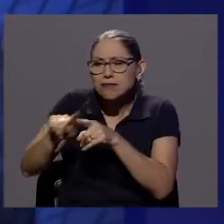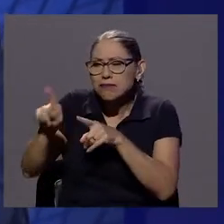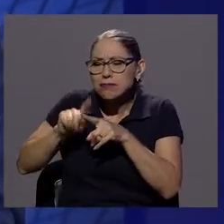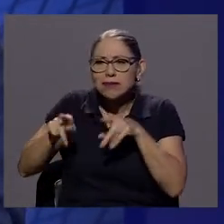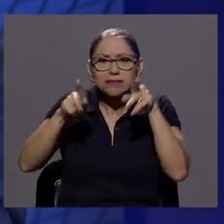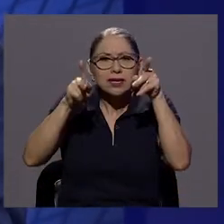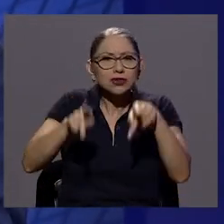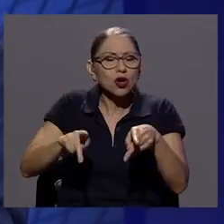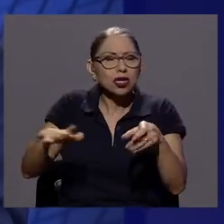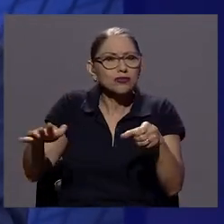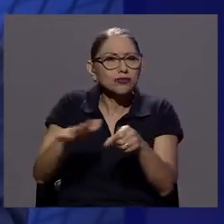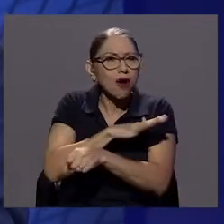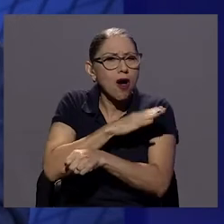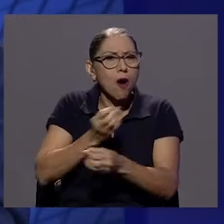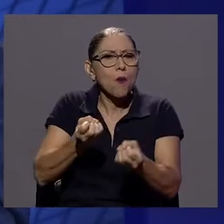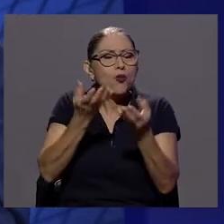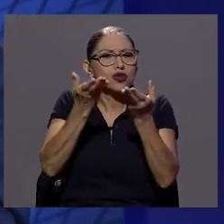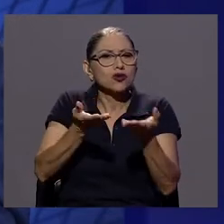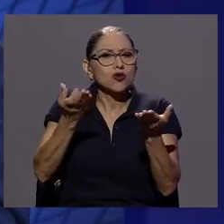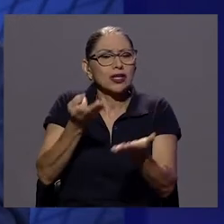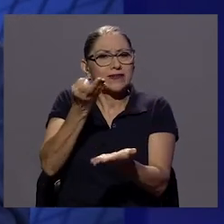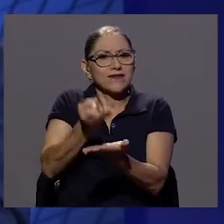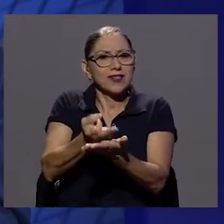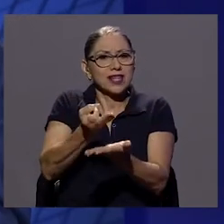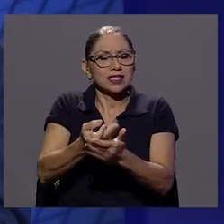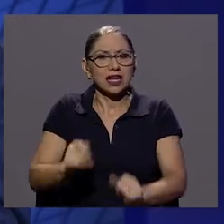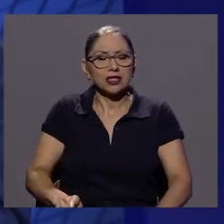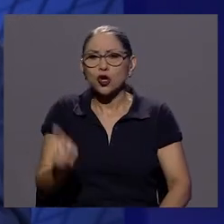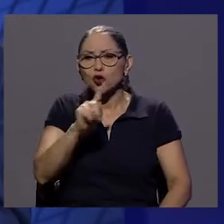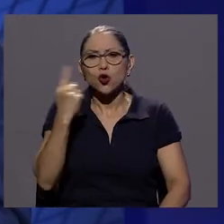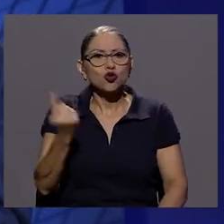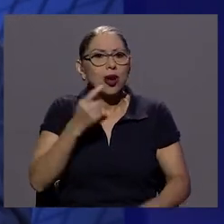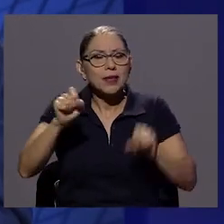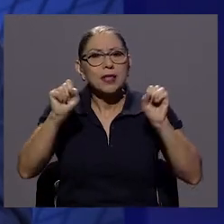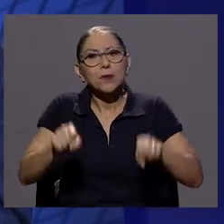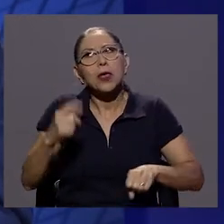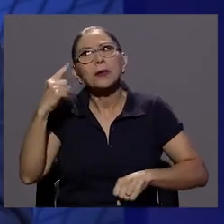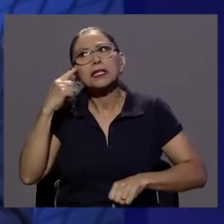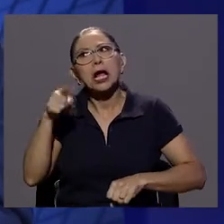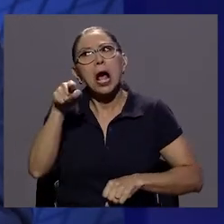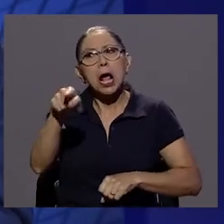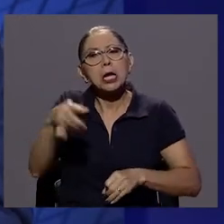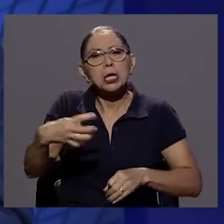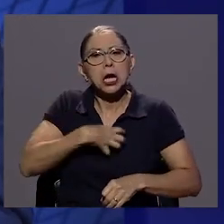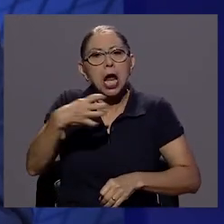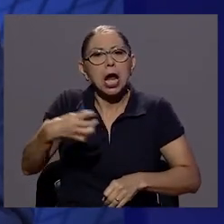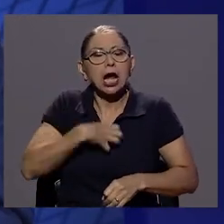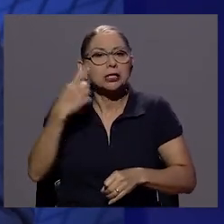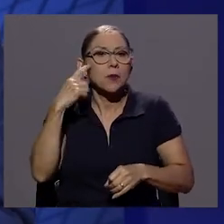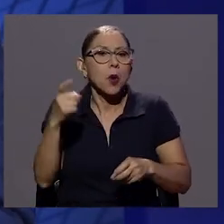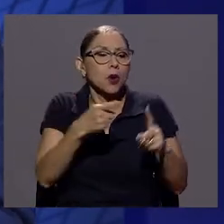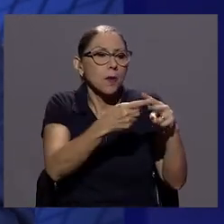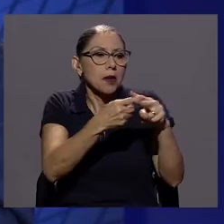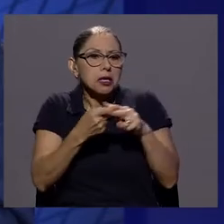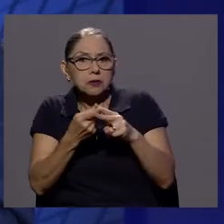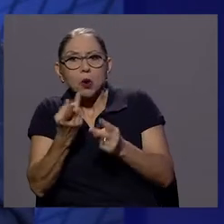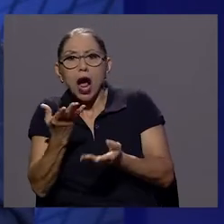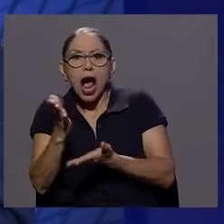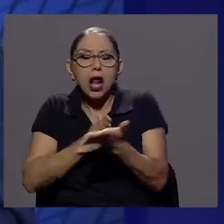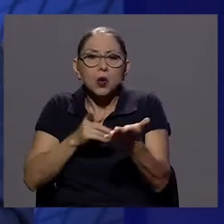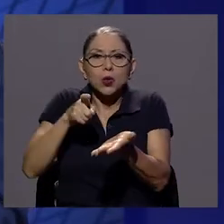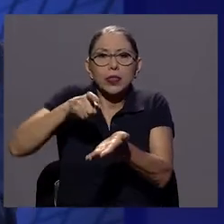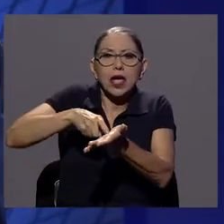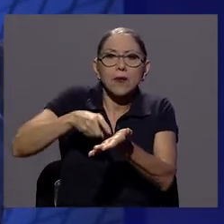ser muy integral. Entonces, pensar en que solo tiene en algunos momentos quejas sobre deudas es muy